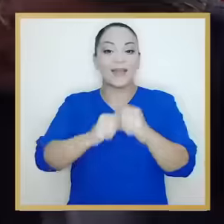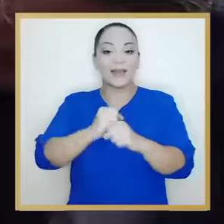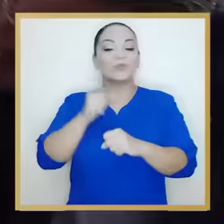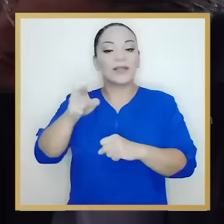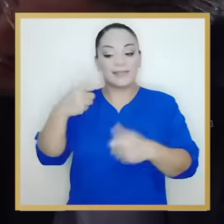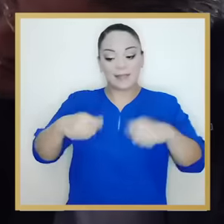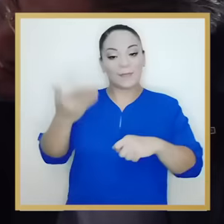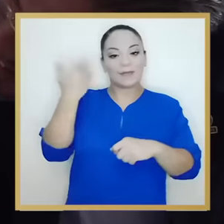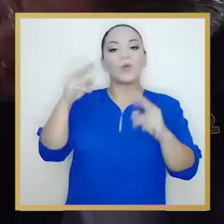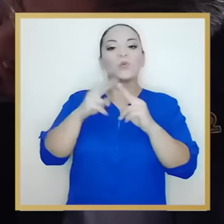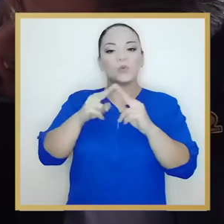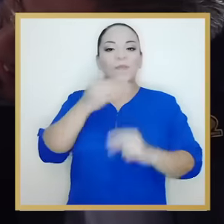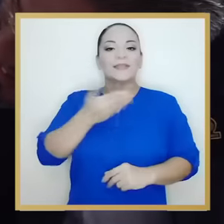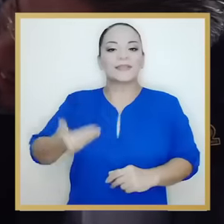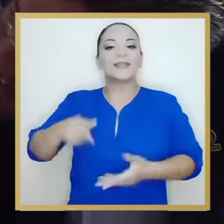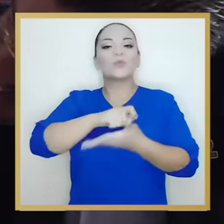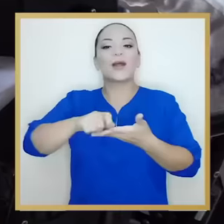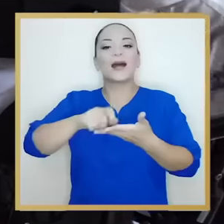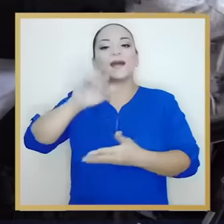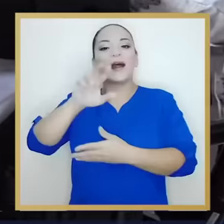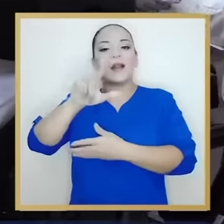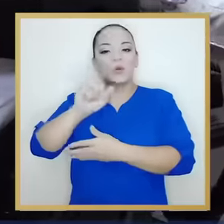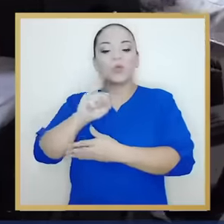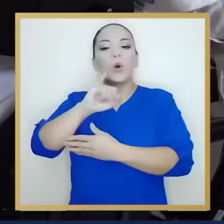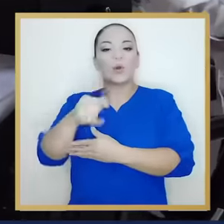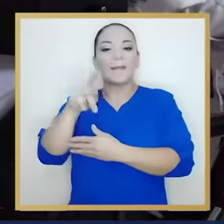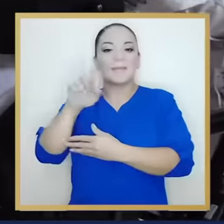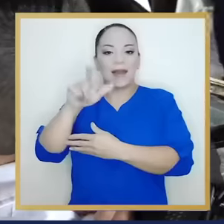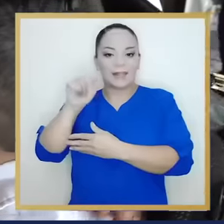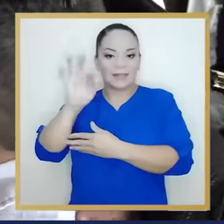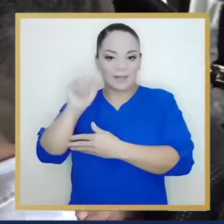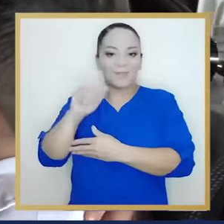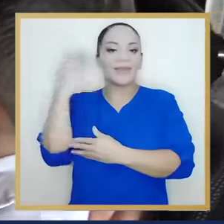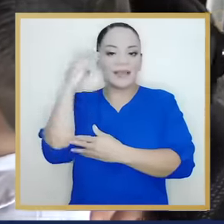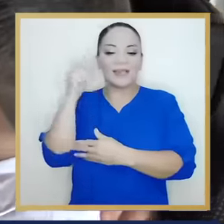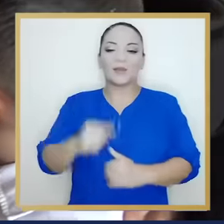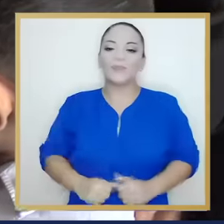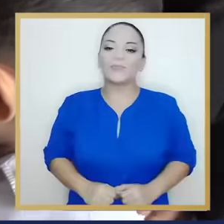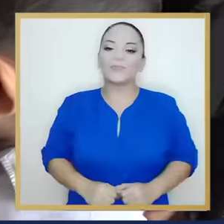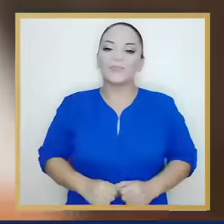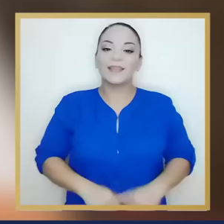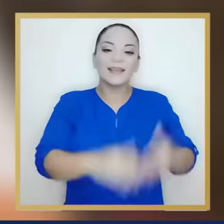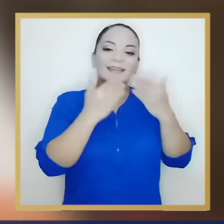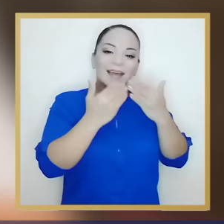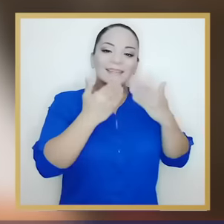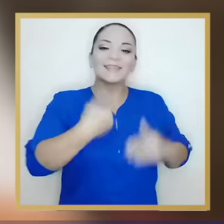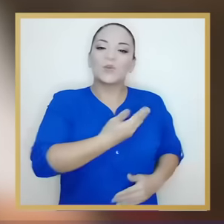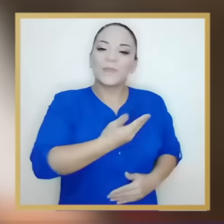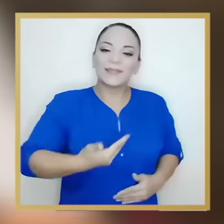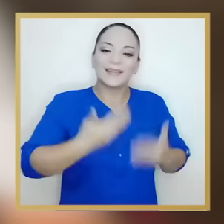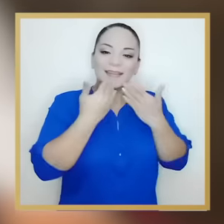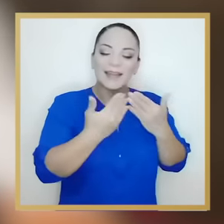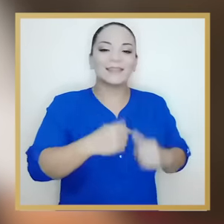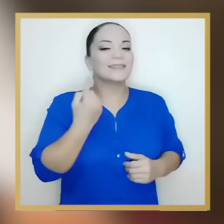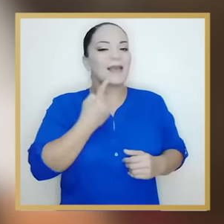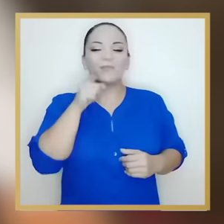niño que en septiembre anterior conoció al presidente en la escuela Carlos J. Peralta, en Guadalupe de Cartago. Gracias, señor